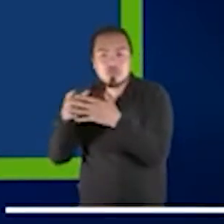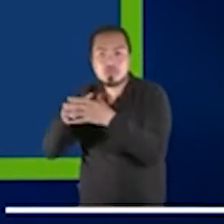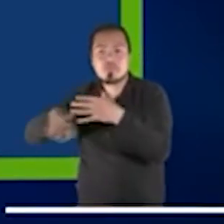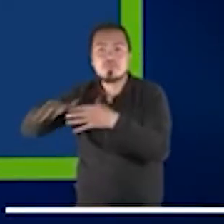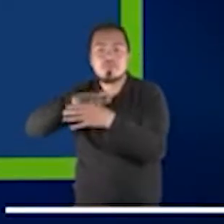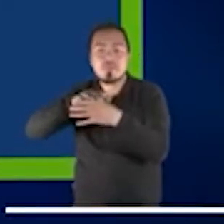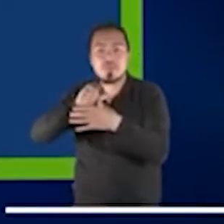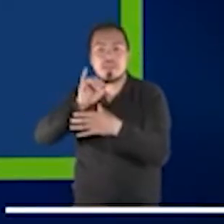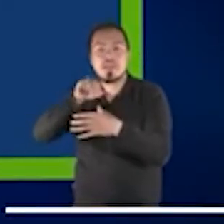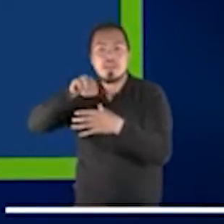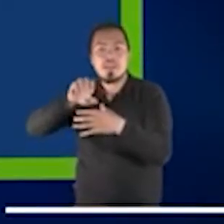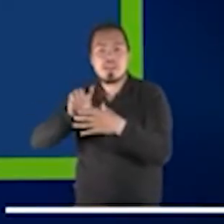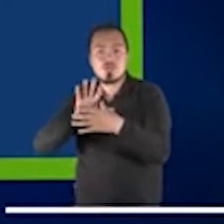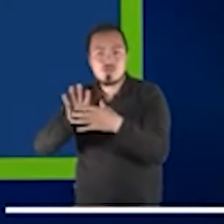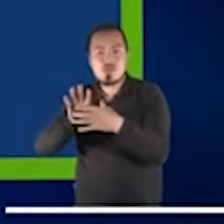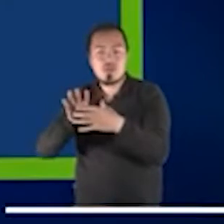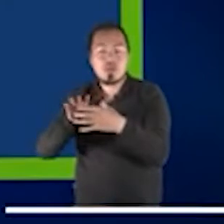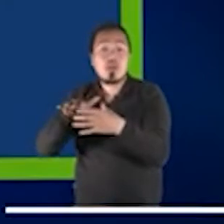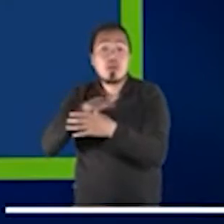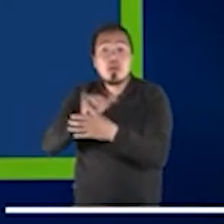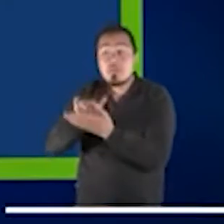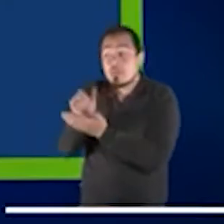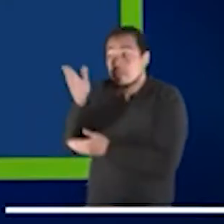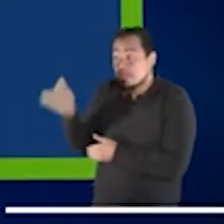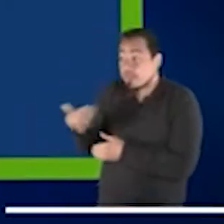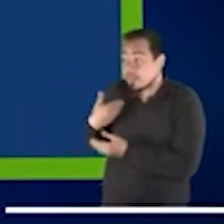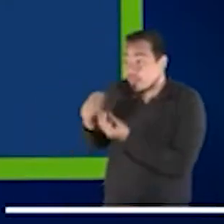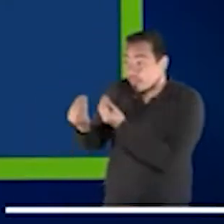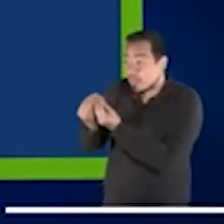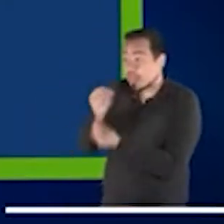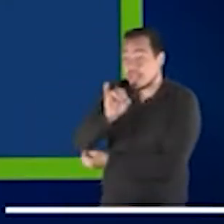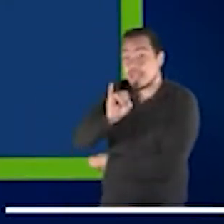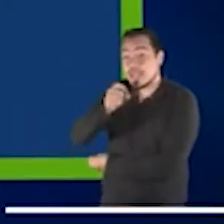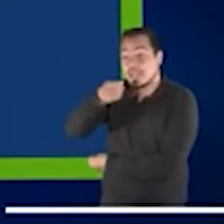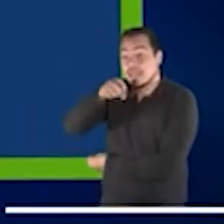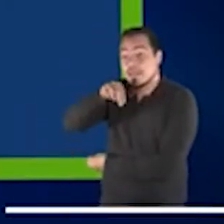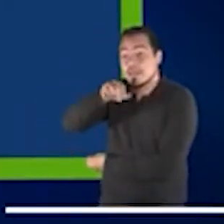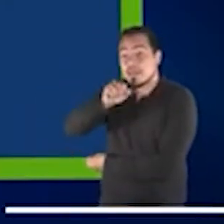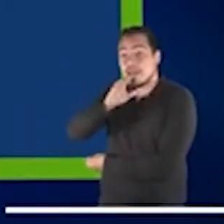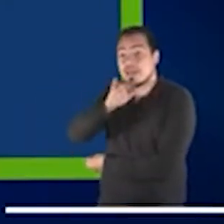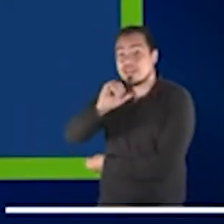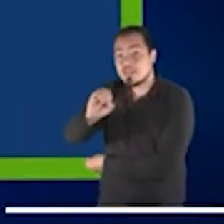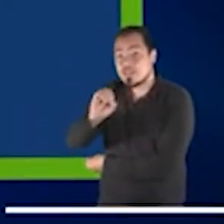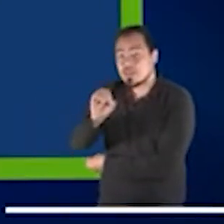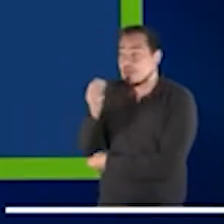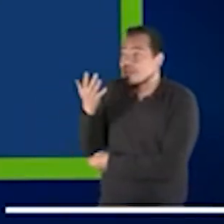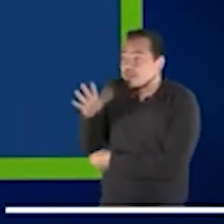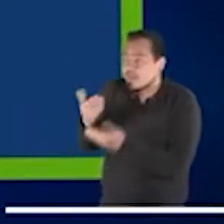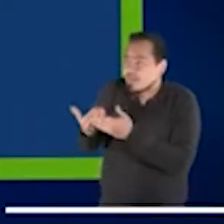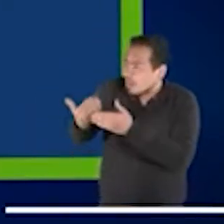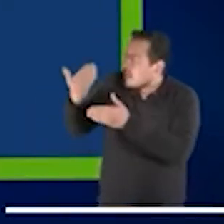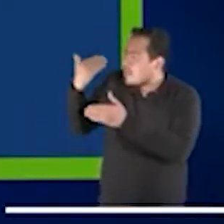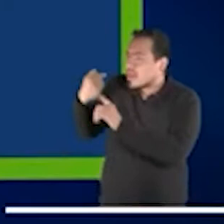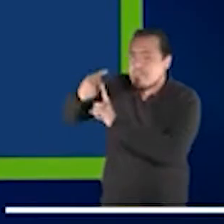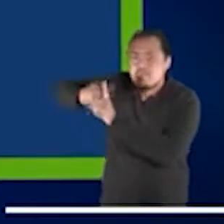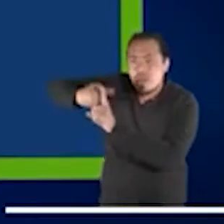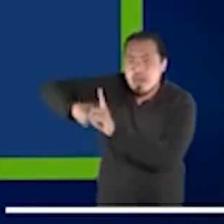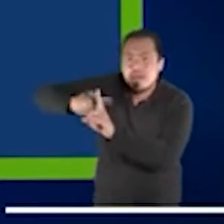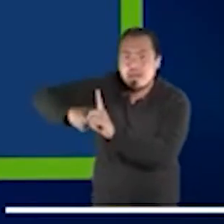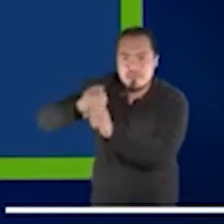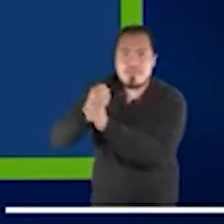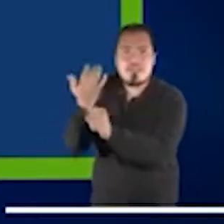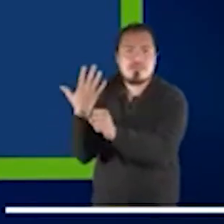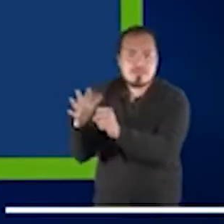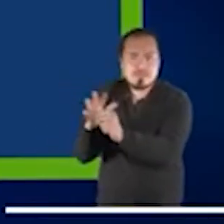Costa Rica. Y Ignacio ha trabajado mucho en los últimos meses sobre la respuesta de los sistemas de justicia